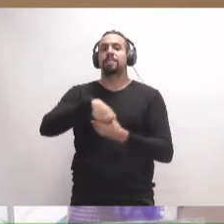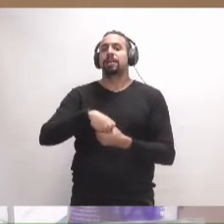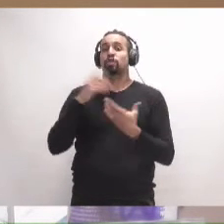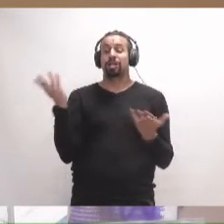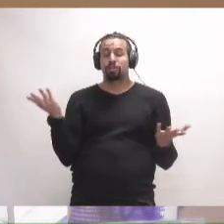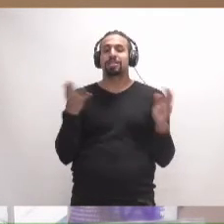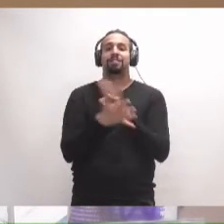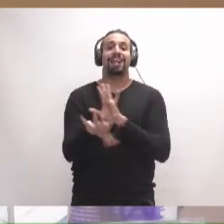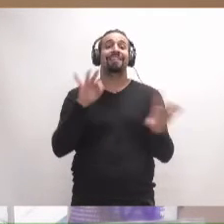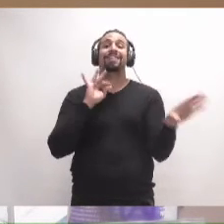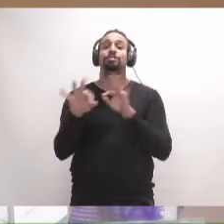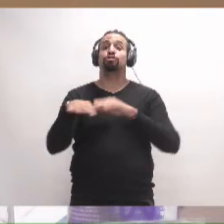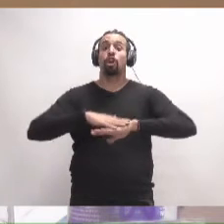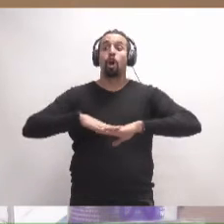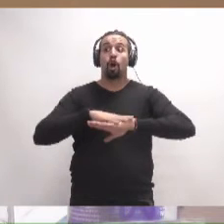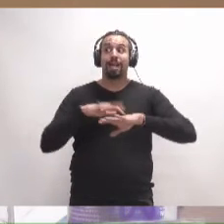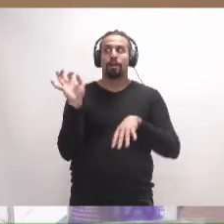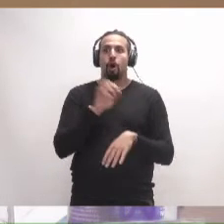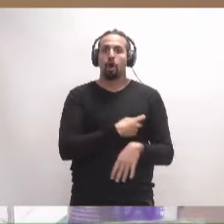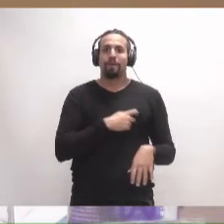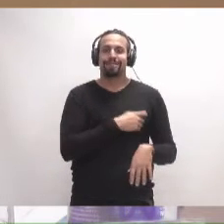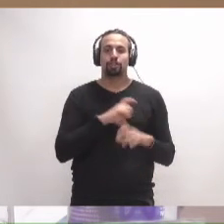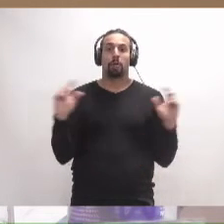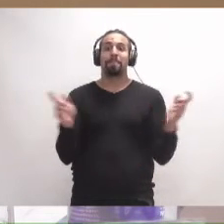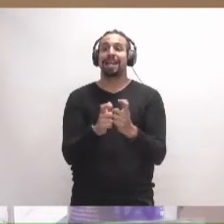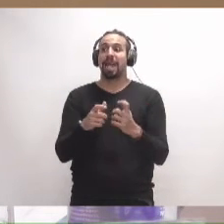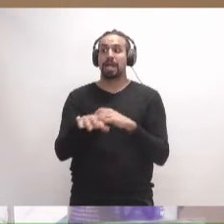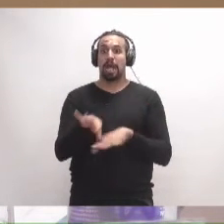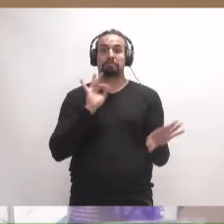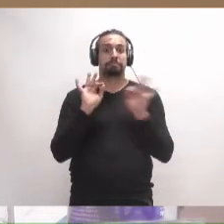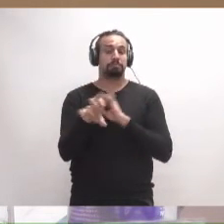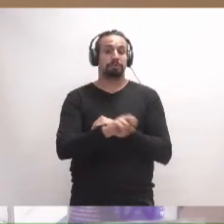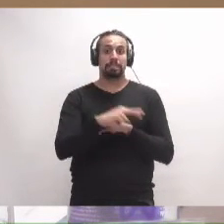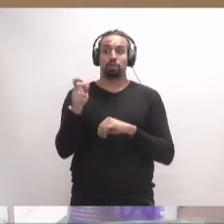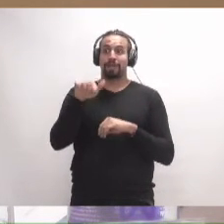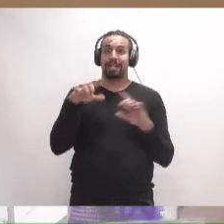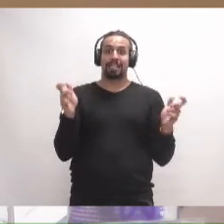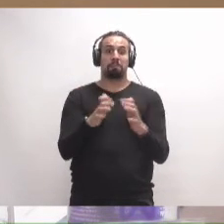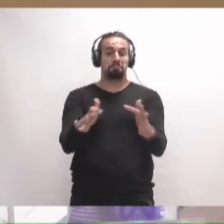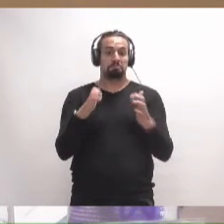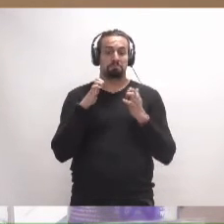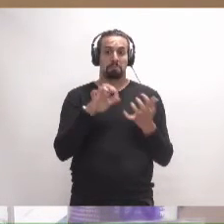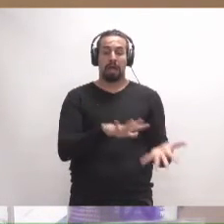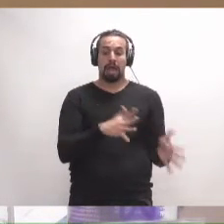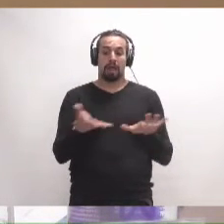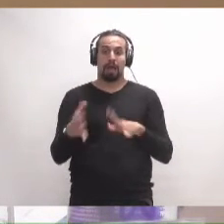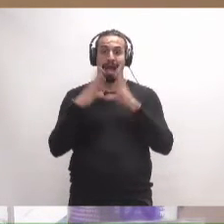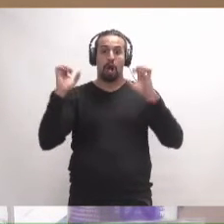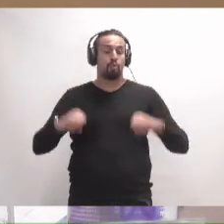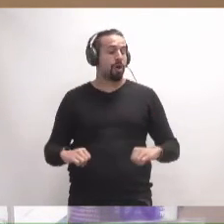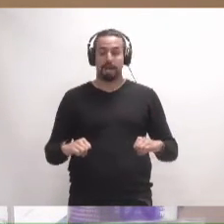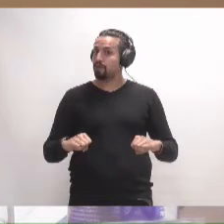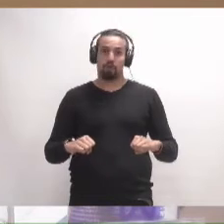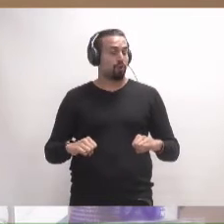no es una decisión de ningún órgano ni de la Comisión Plenaria dictaminar en este Pleno adoptar un acuerdo,